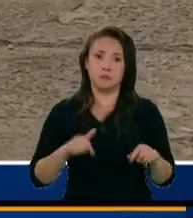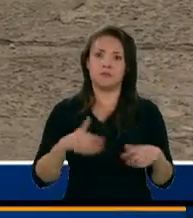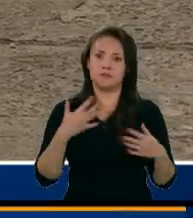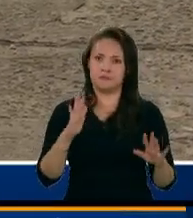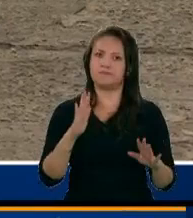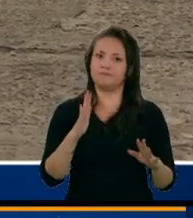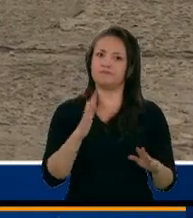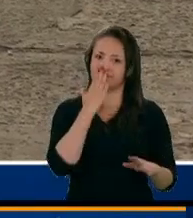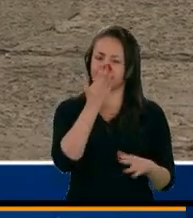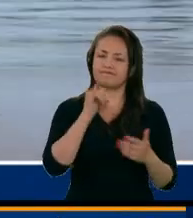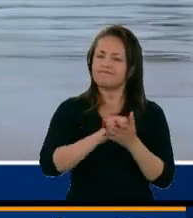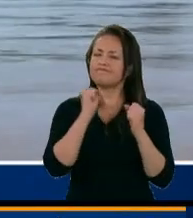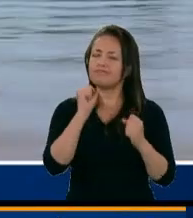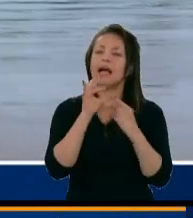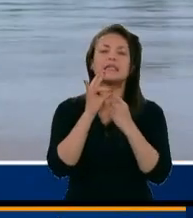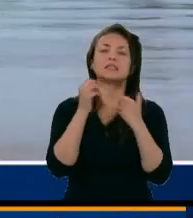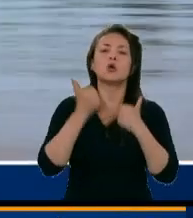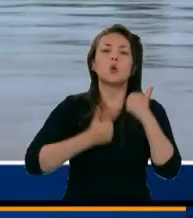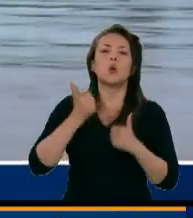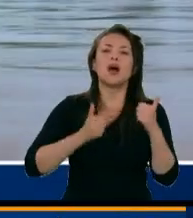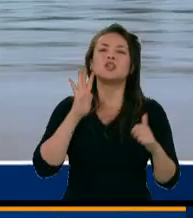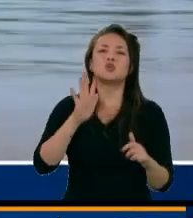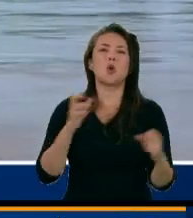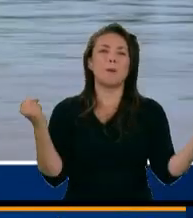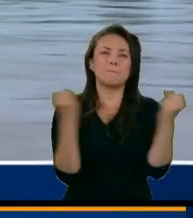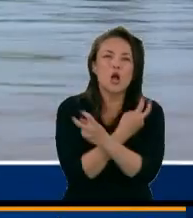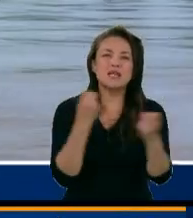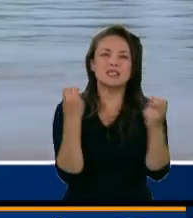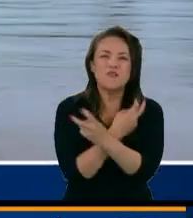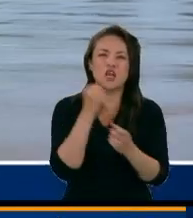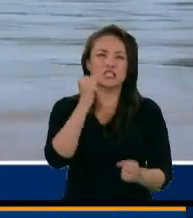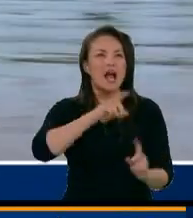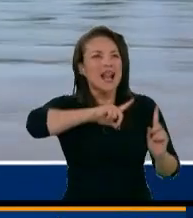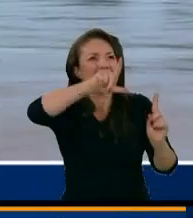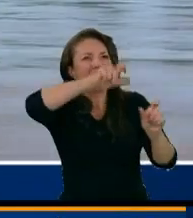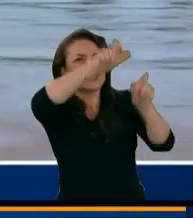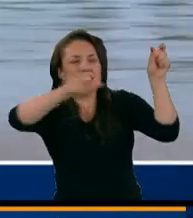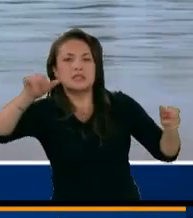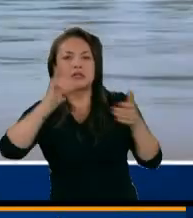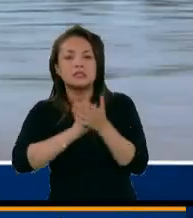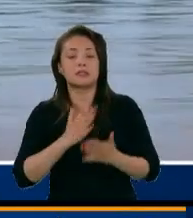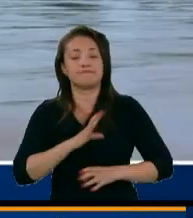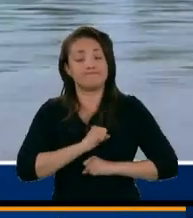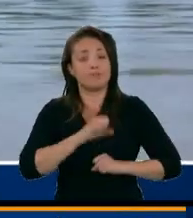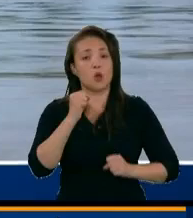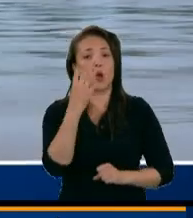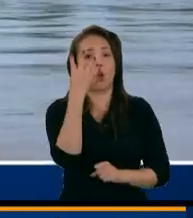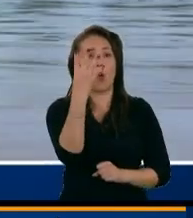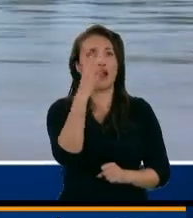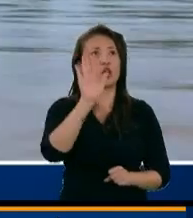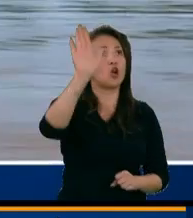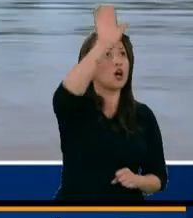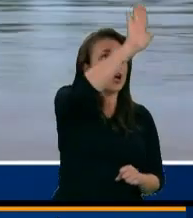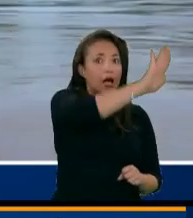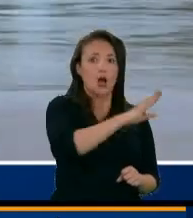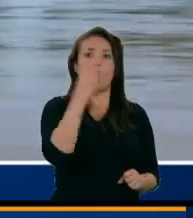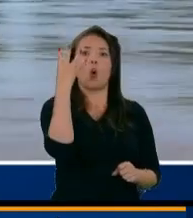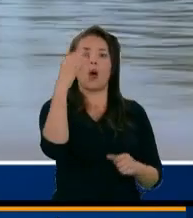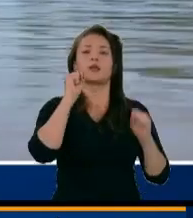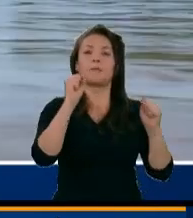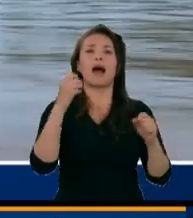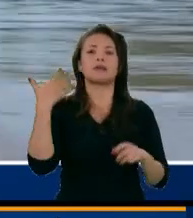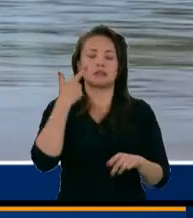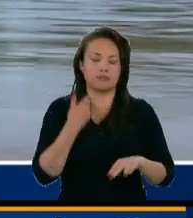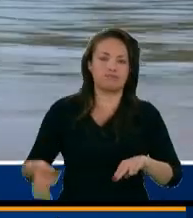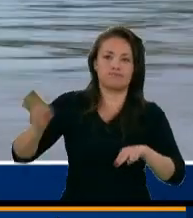de manera específica al tema de violencia contra liderazgos? Hay cuatro departamentos en los que lamentablemente se ha venido incrementando desde el